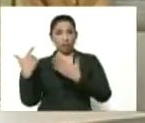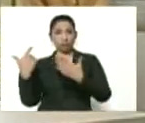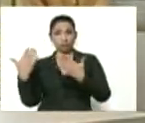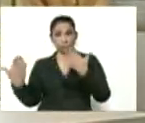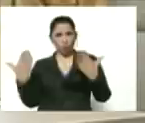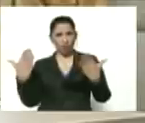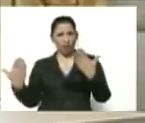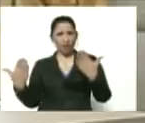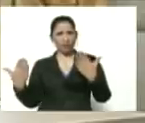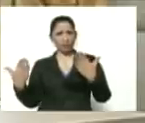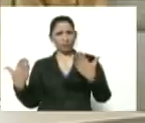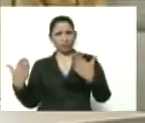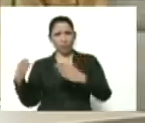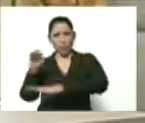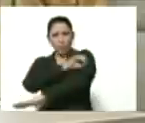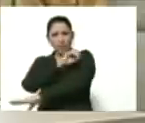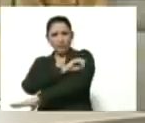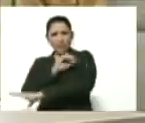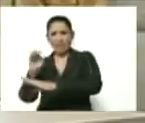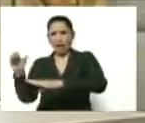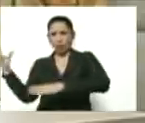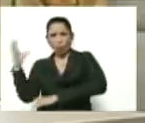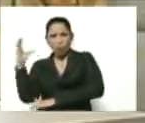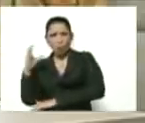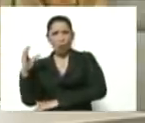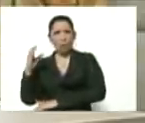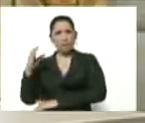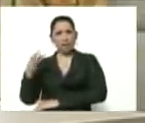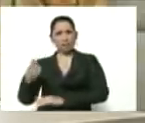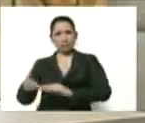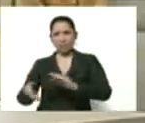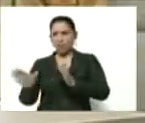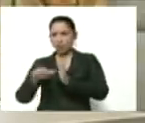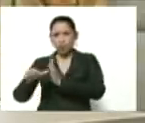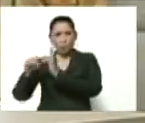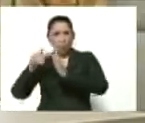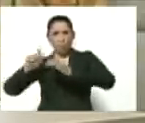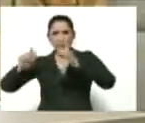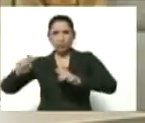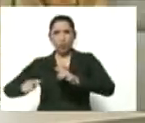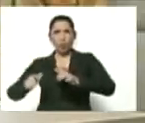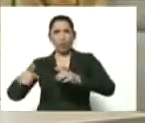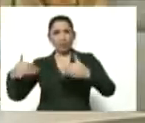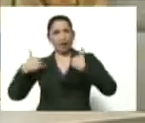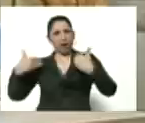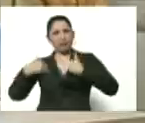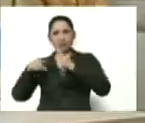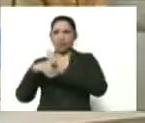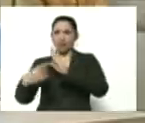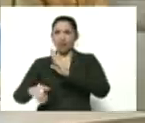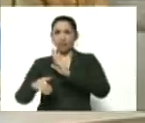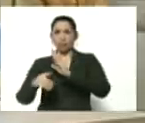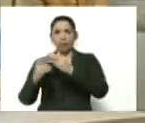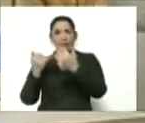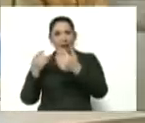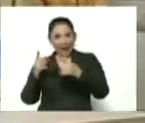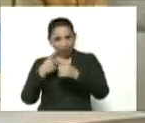saquea a la gente que patea que daña los derechos y el modelo